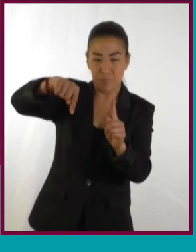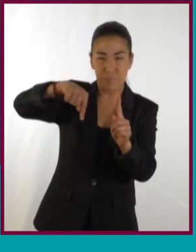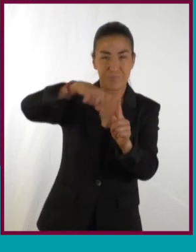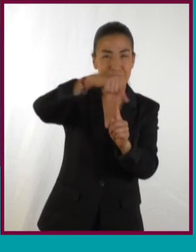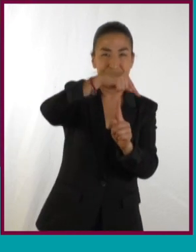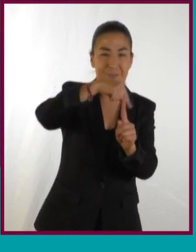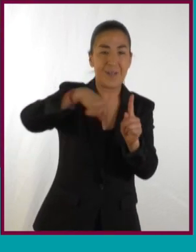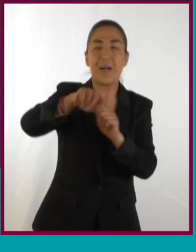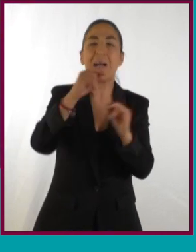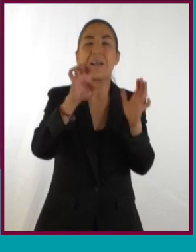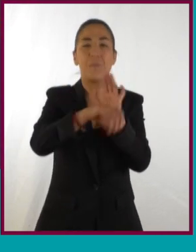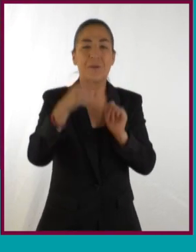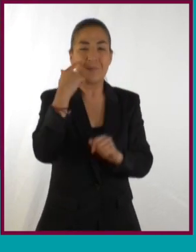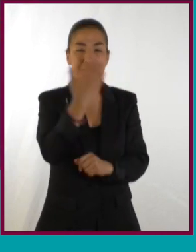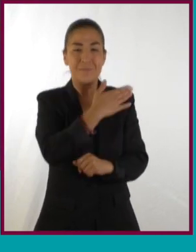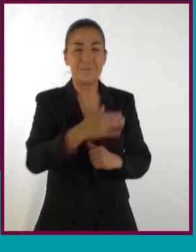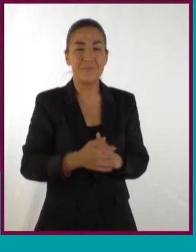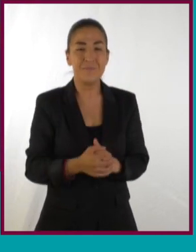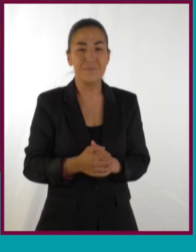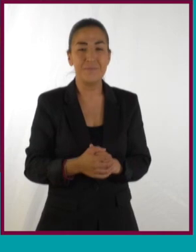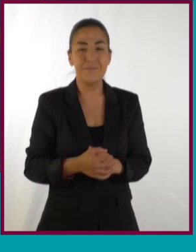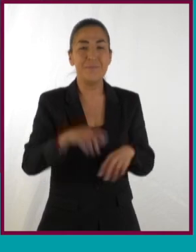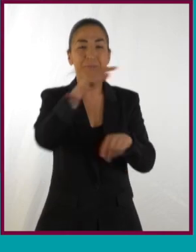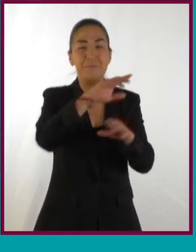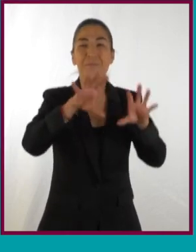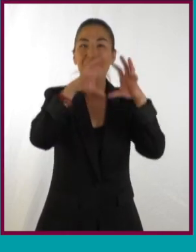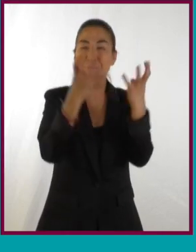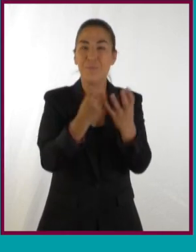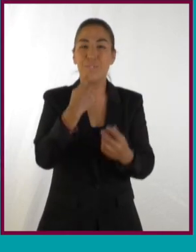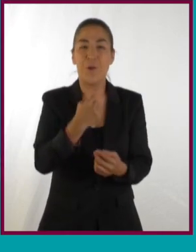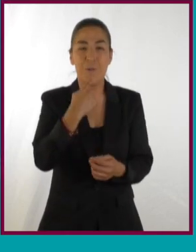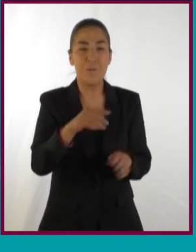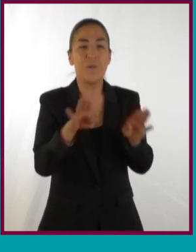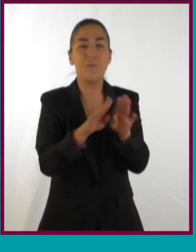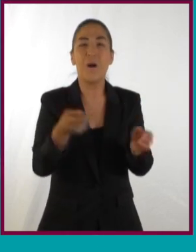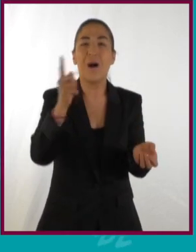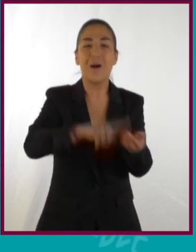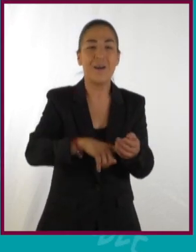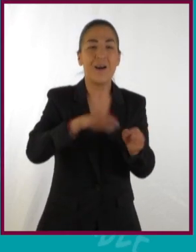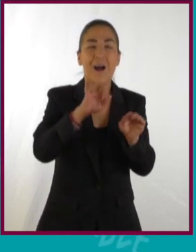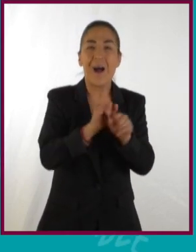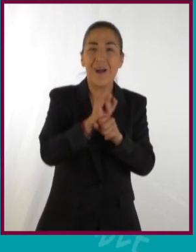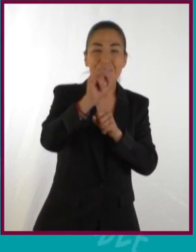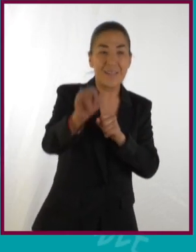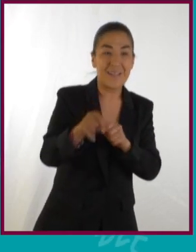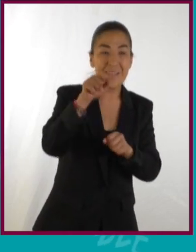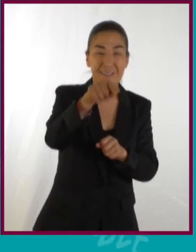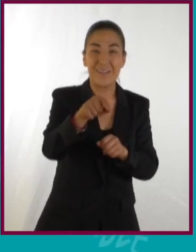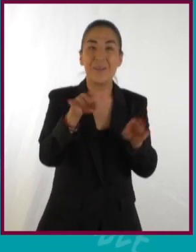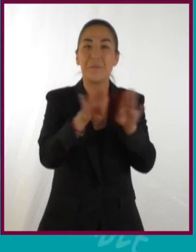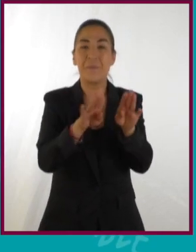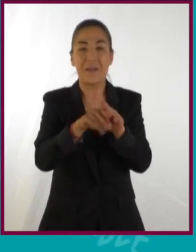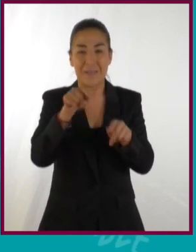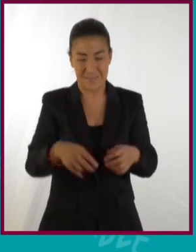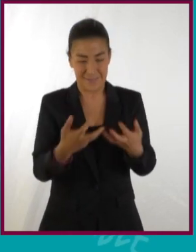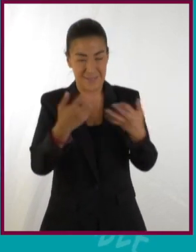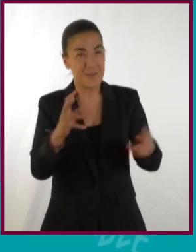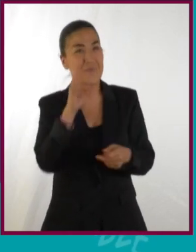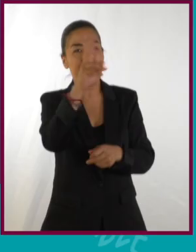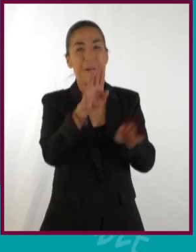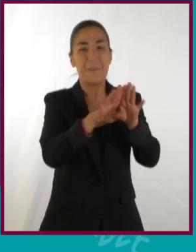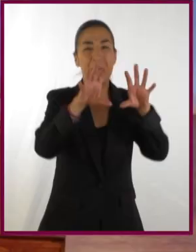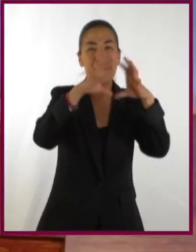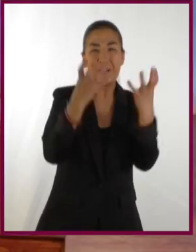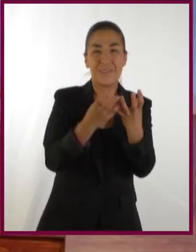mueven. Por ejemplo, vamos a fijarnos en Marte. Su órbita está más alejada del Sol que la órbita de la Tierra. Así que si vemos